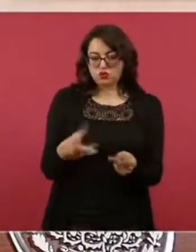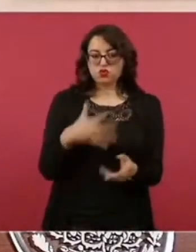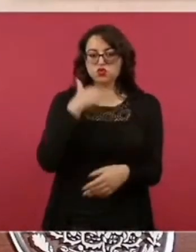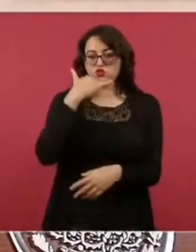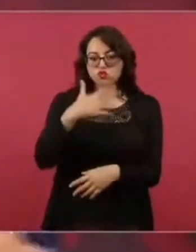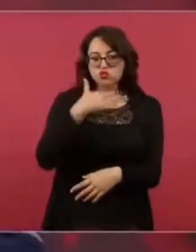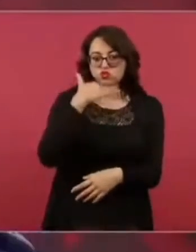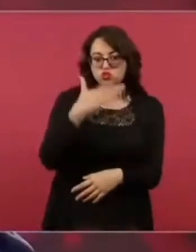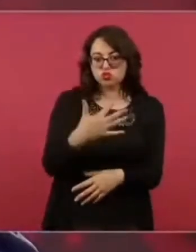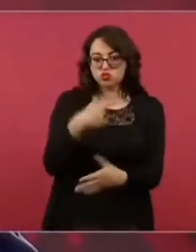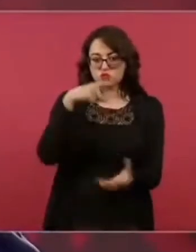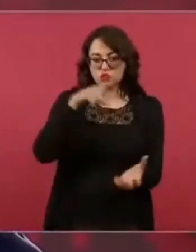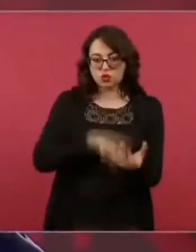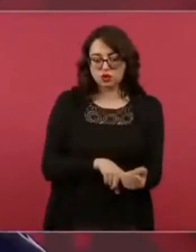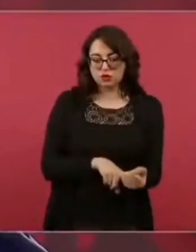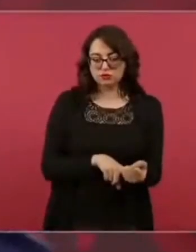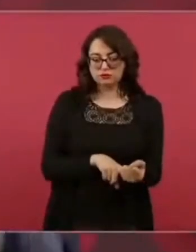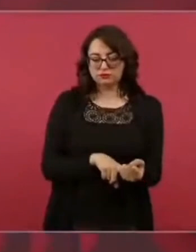de corrupción.